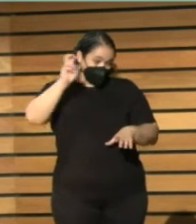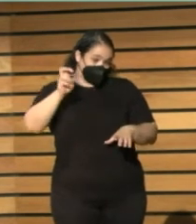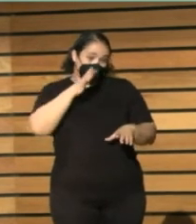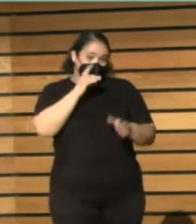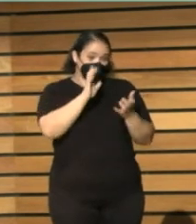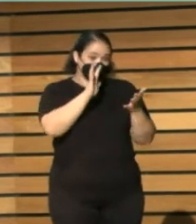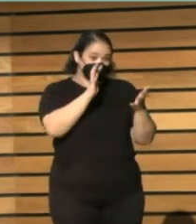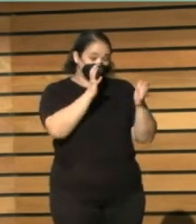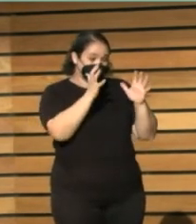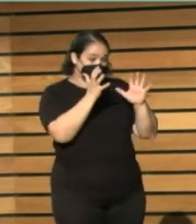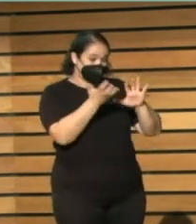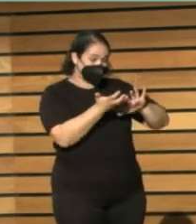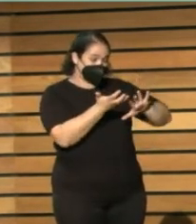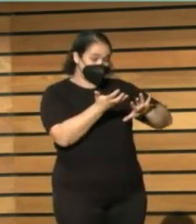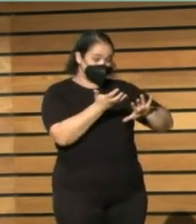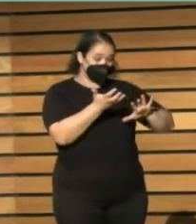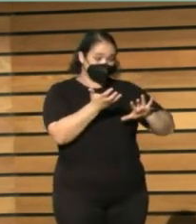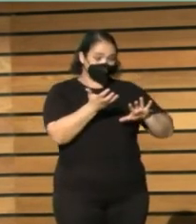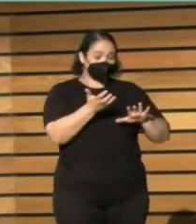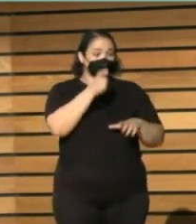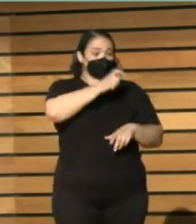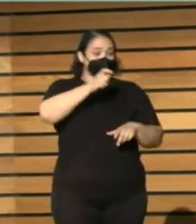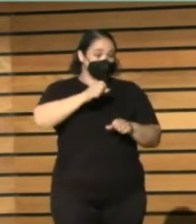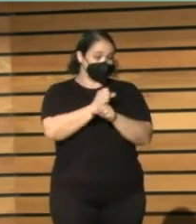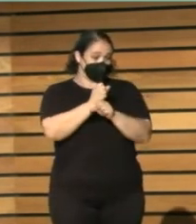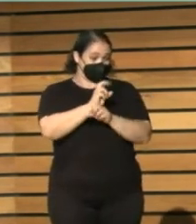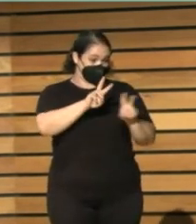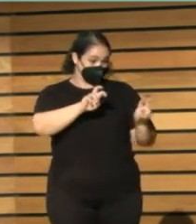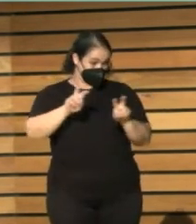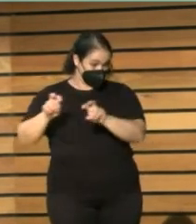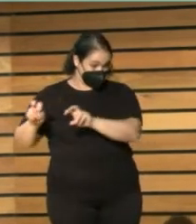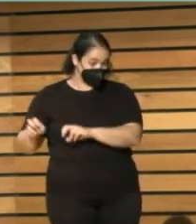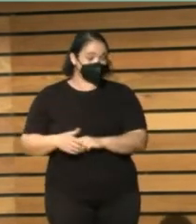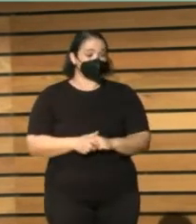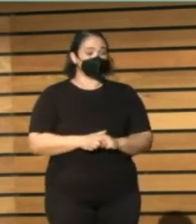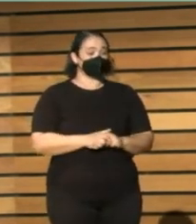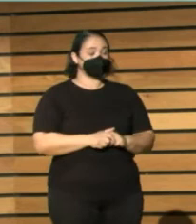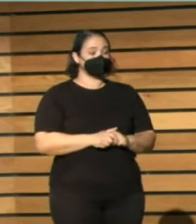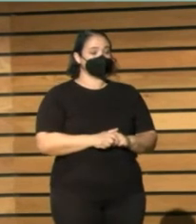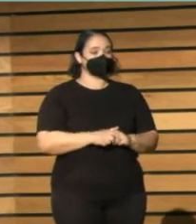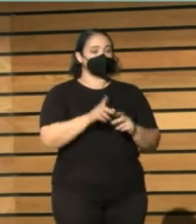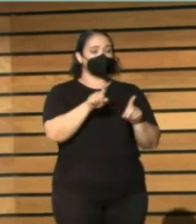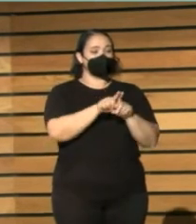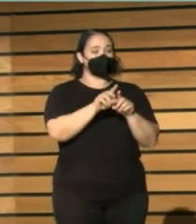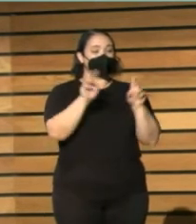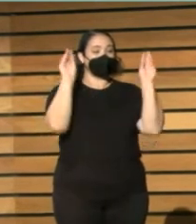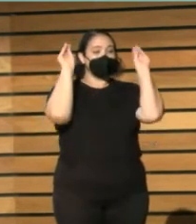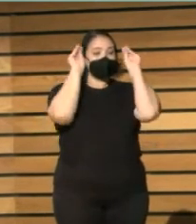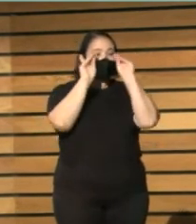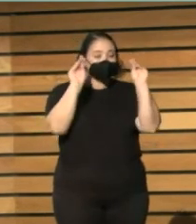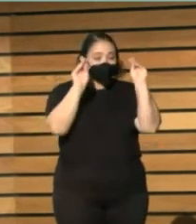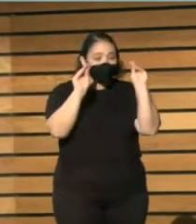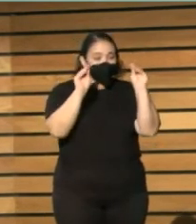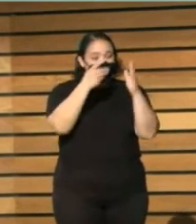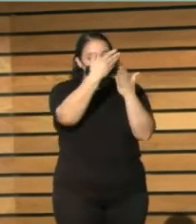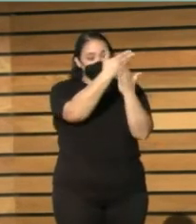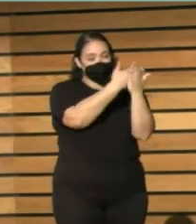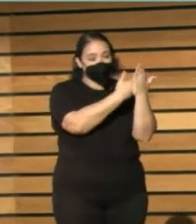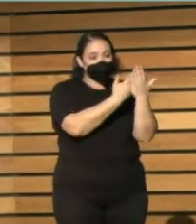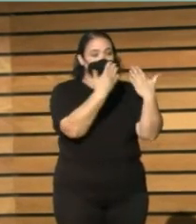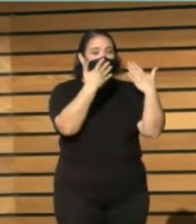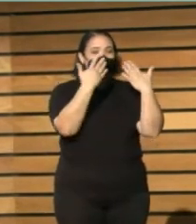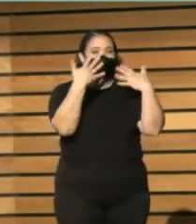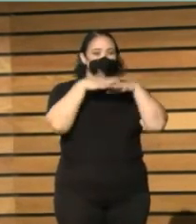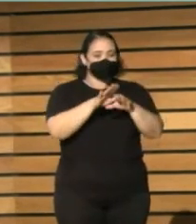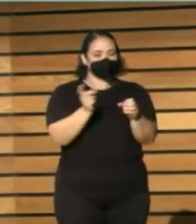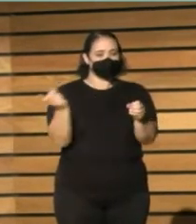está ya estamos ya en ese en ese punto entonces igual también un formato de congreso más accesible para